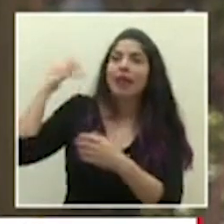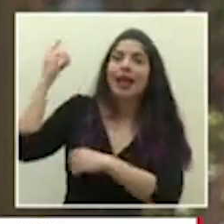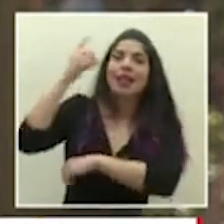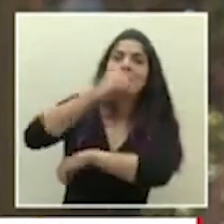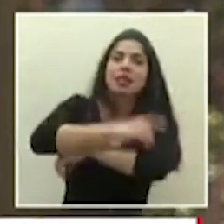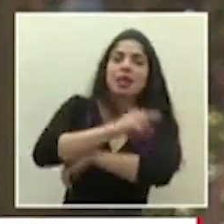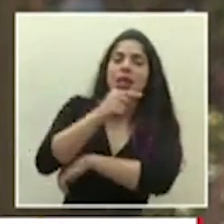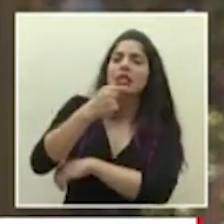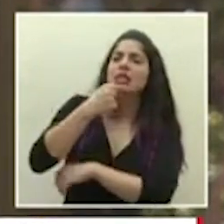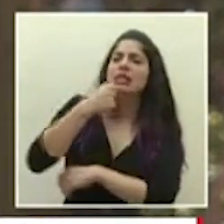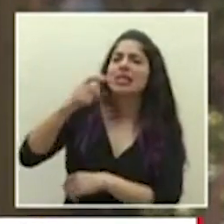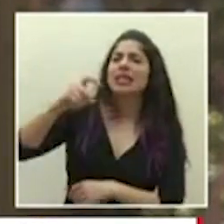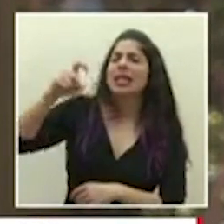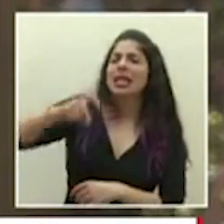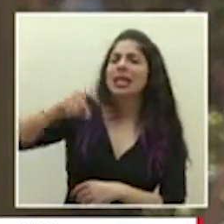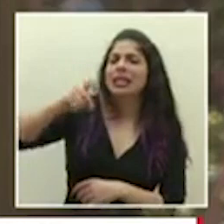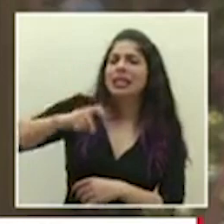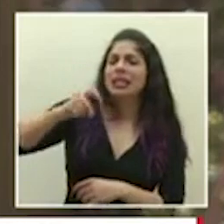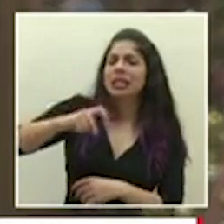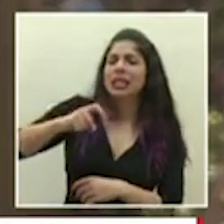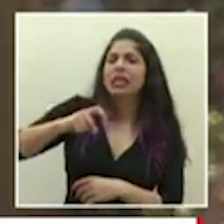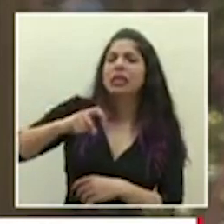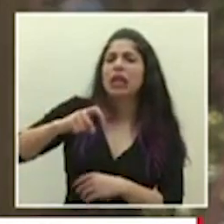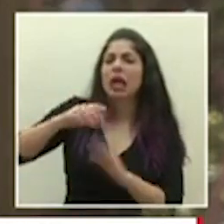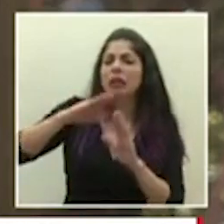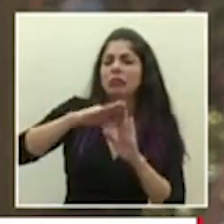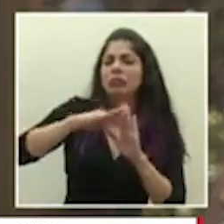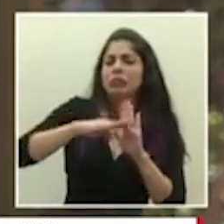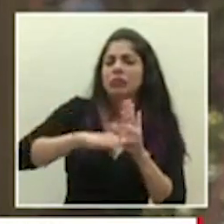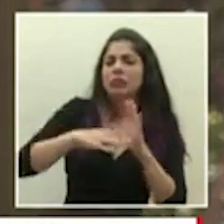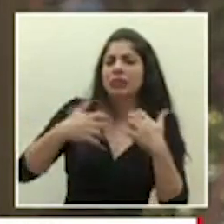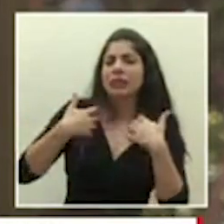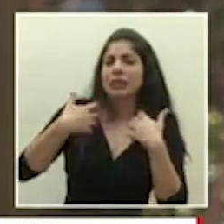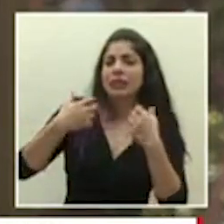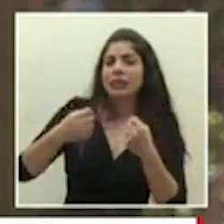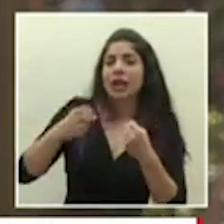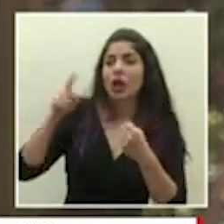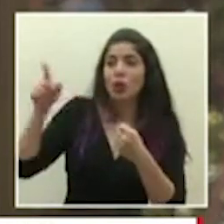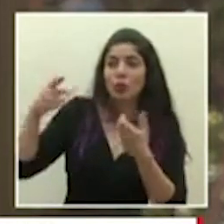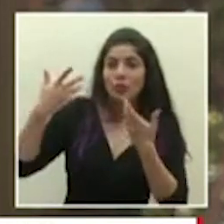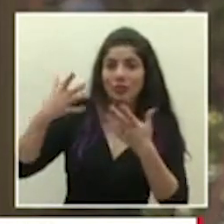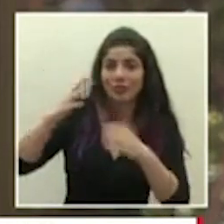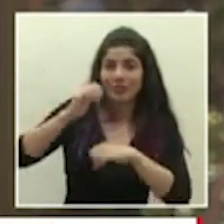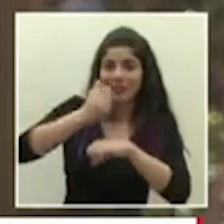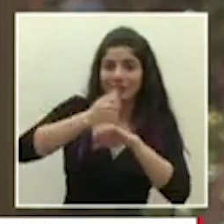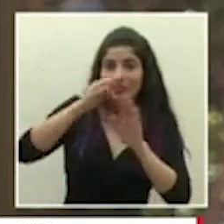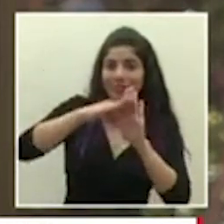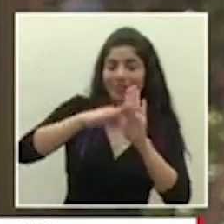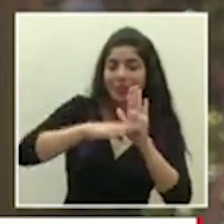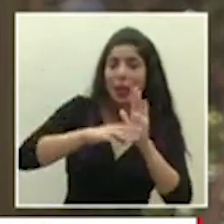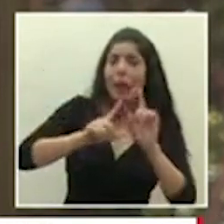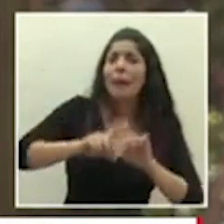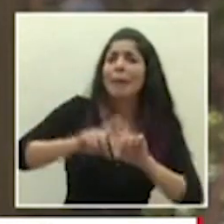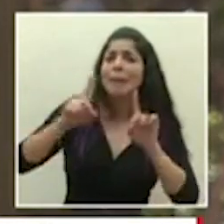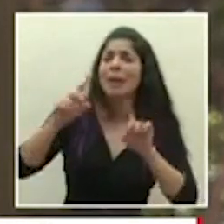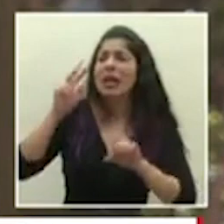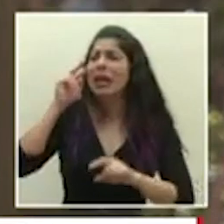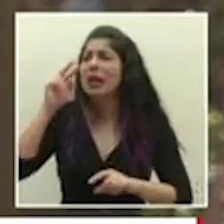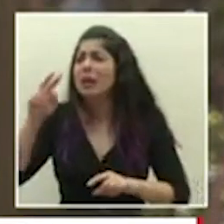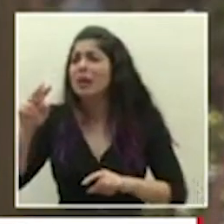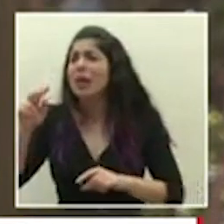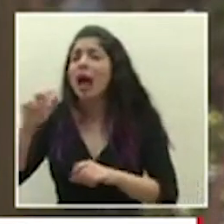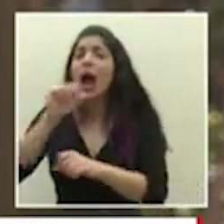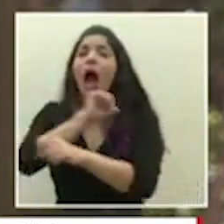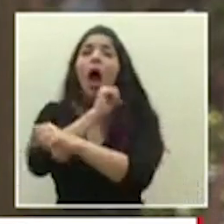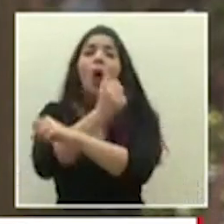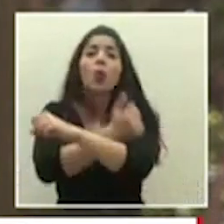necesidad de guardar las medidas de salud que su cartera ha venido estableciendo sin embargo nos encontramos con autoridades